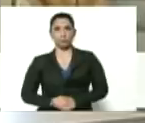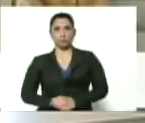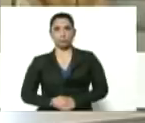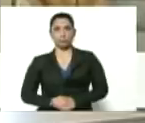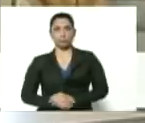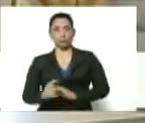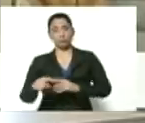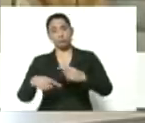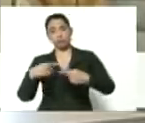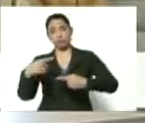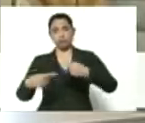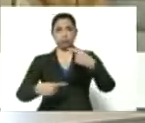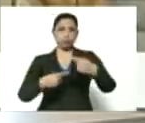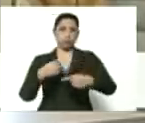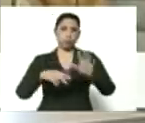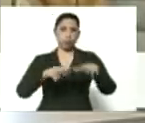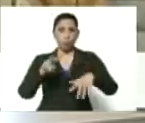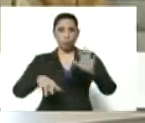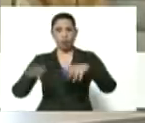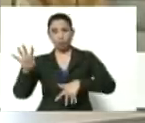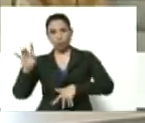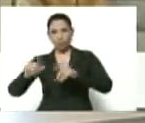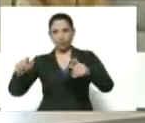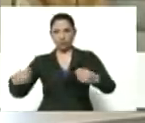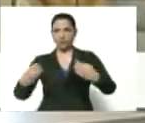varios días con 12, 14 casos.